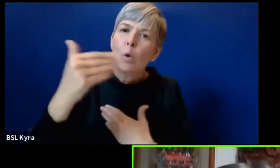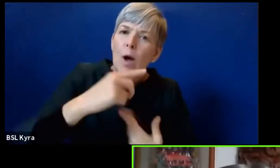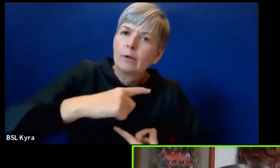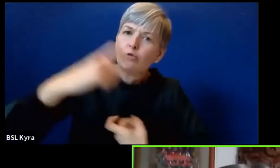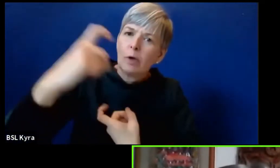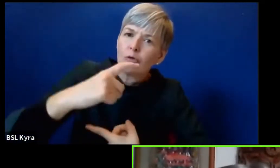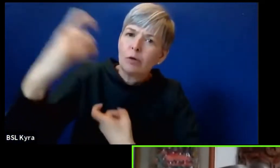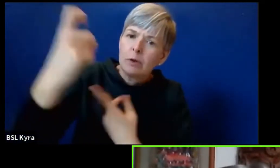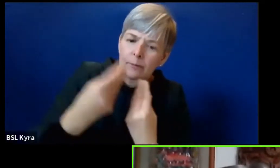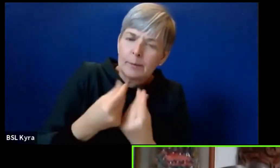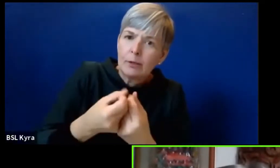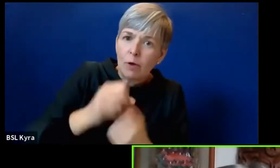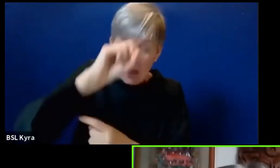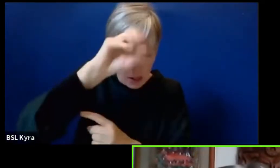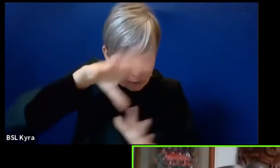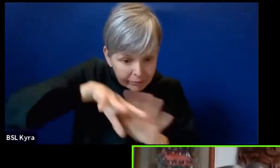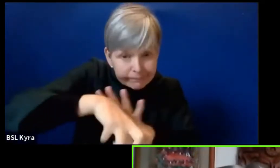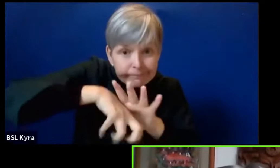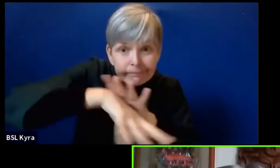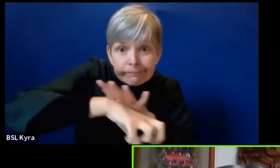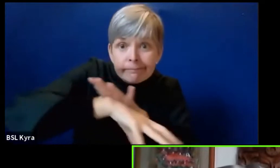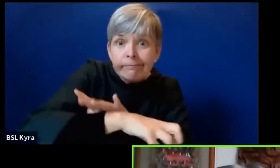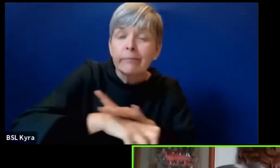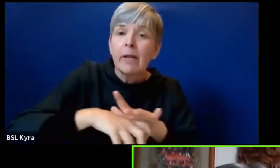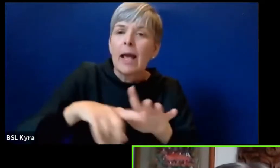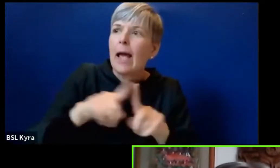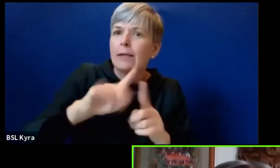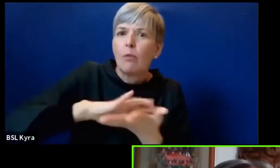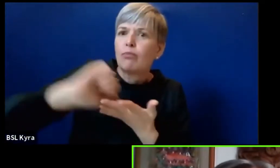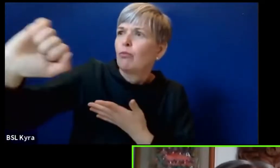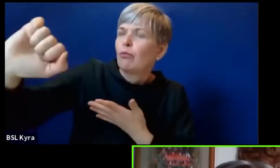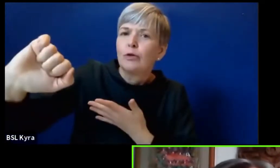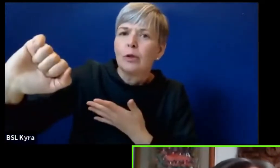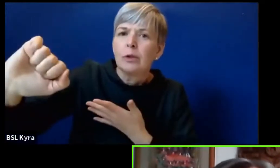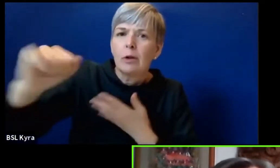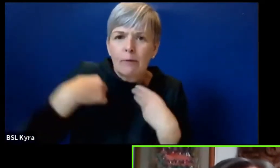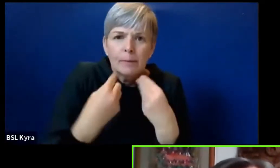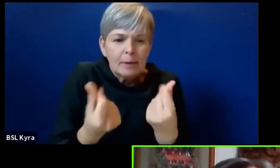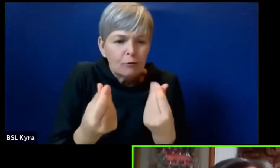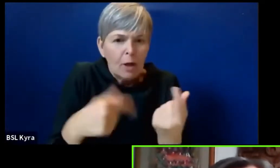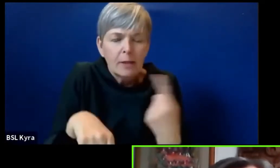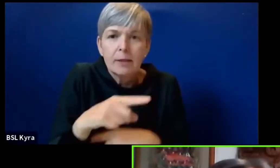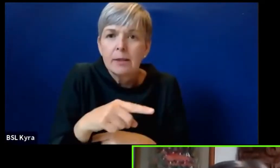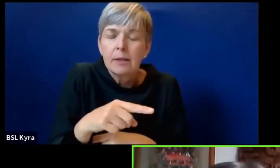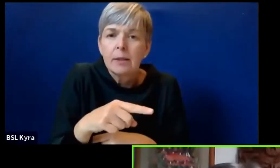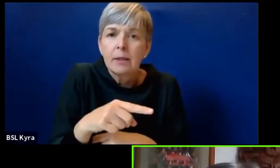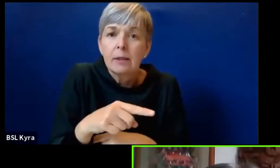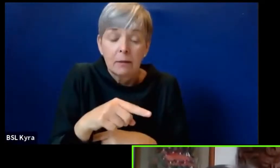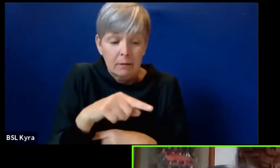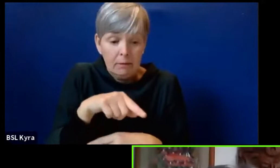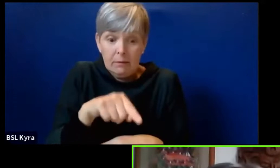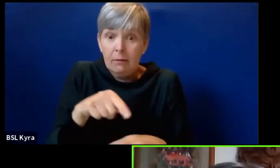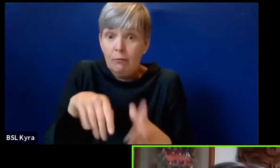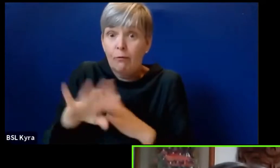globales que están significando profundizar la mercantilización